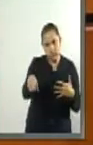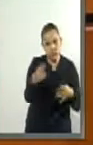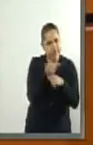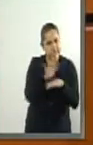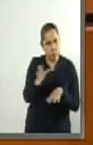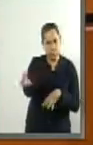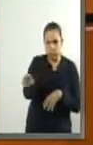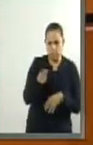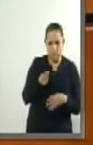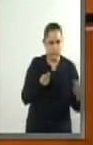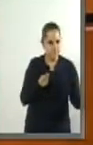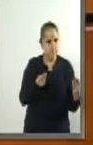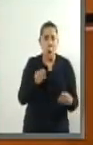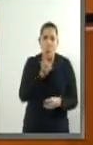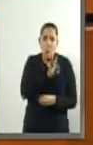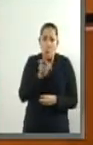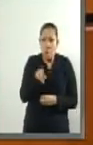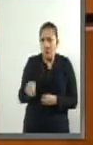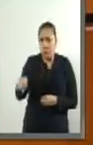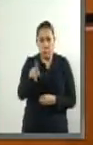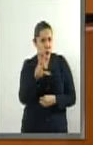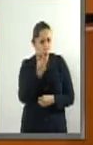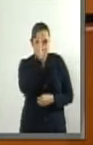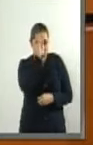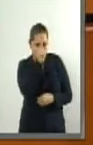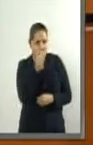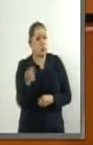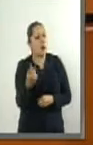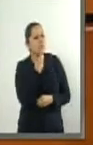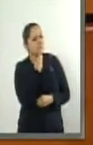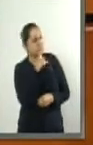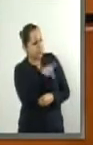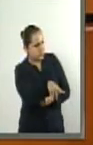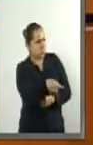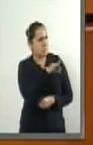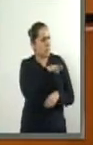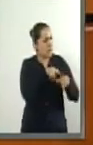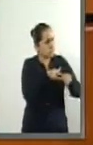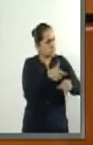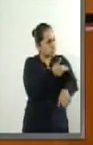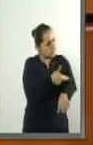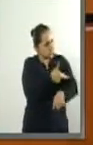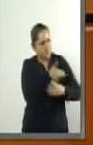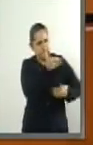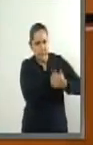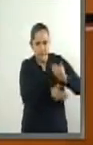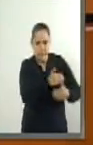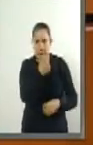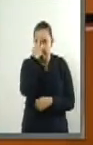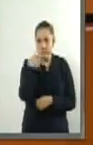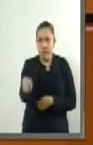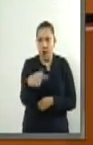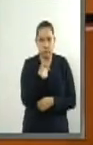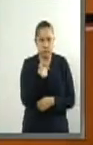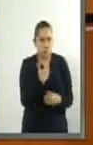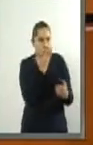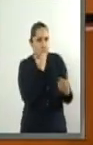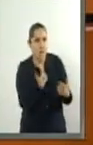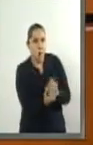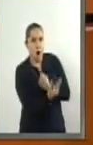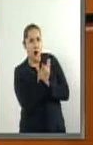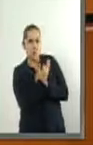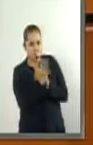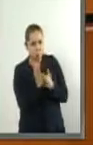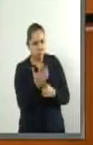apelación como el medio de impugnación idóneo a fin de prevenir un estado de indefensión frente a su contrario